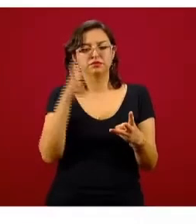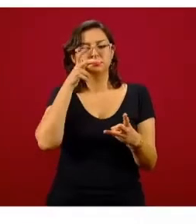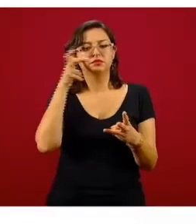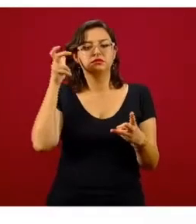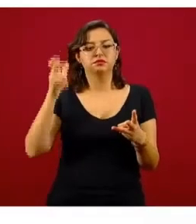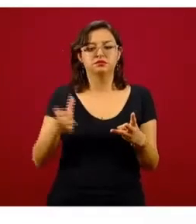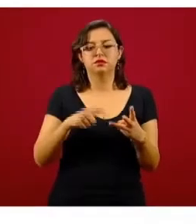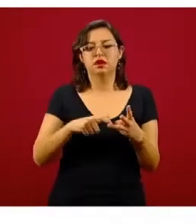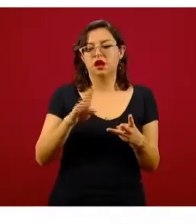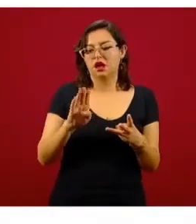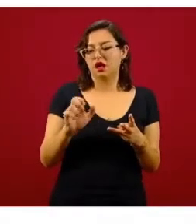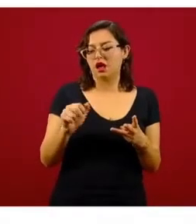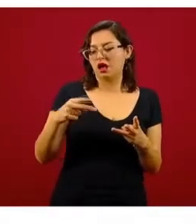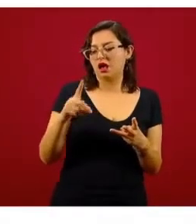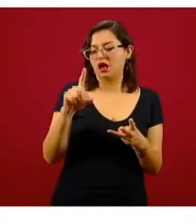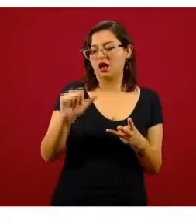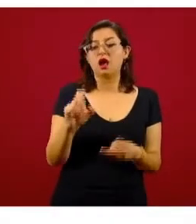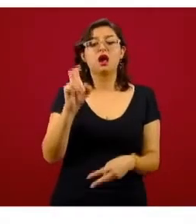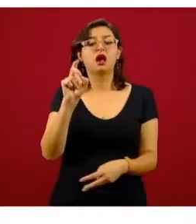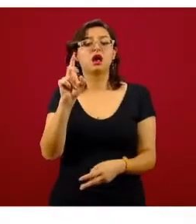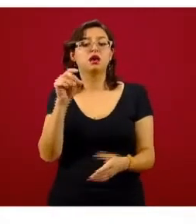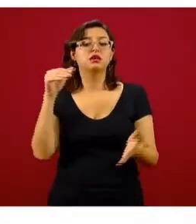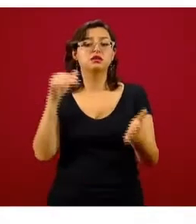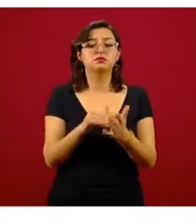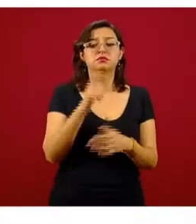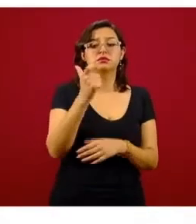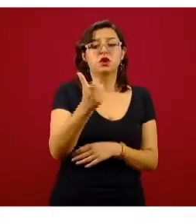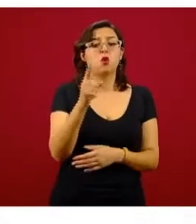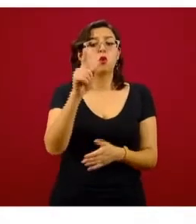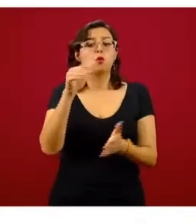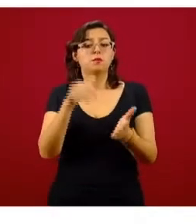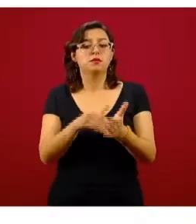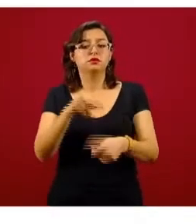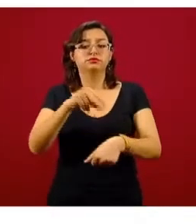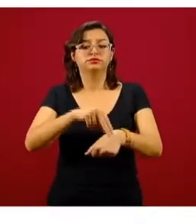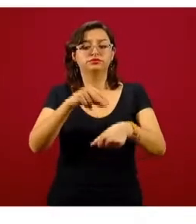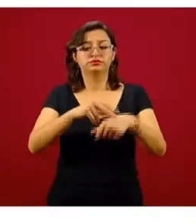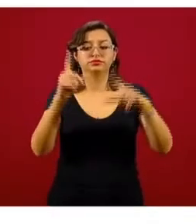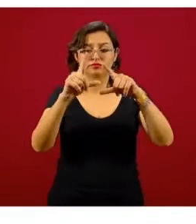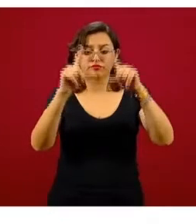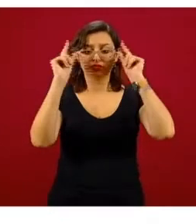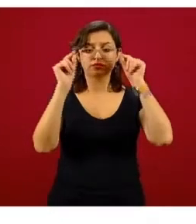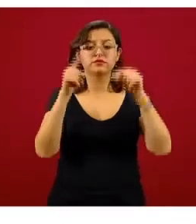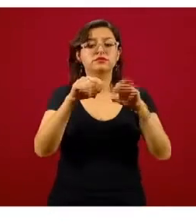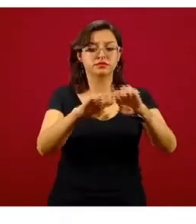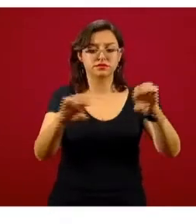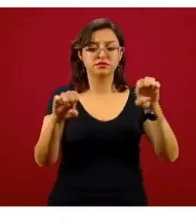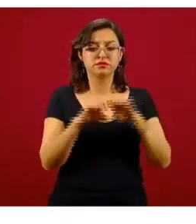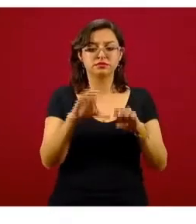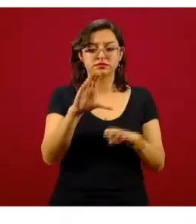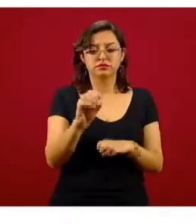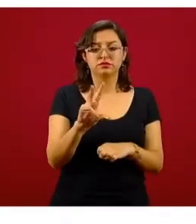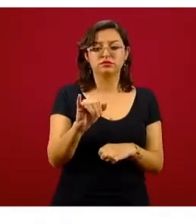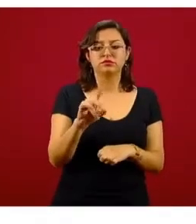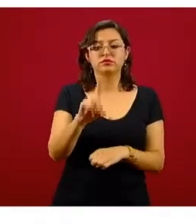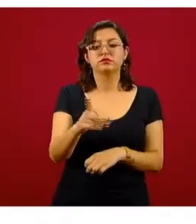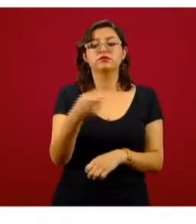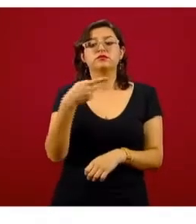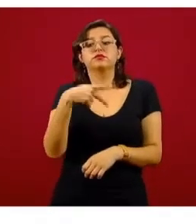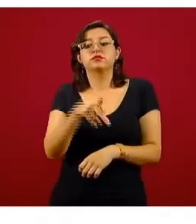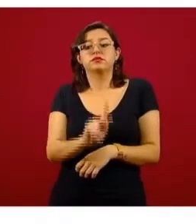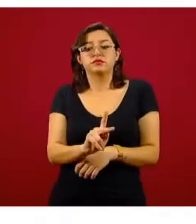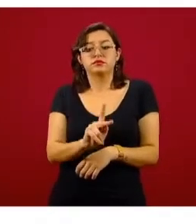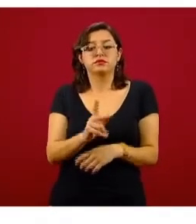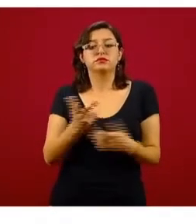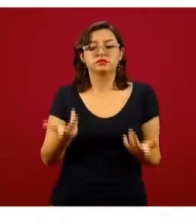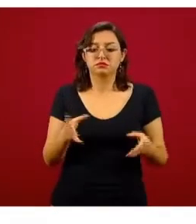grado banda de 30 mil pesos para mil médicos y enfermeras, integrantes de equipos COVID, pero en este caso postulados